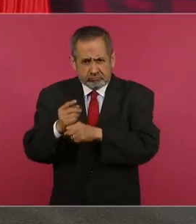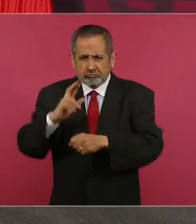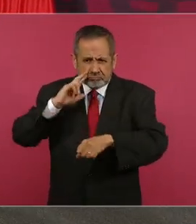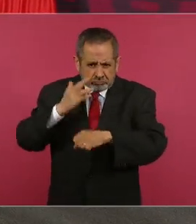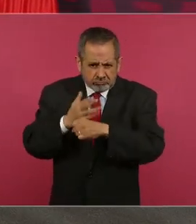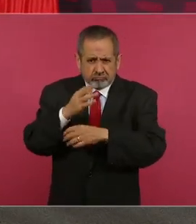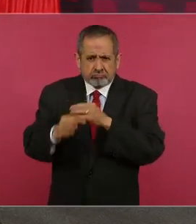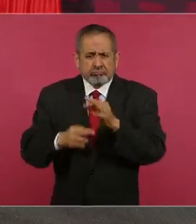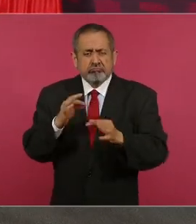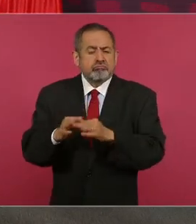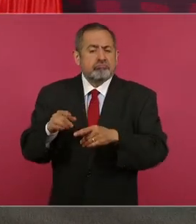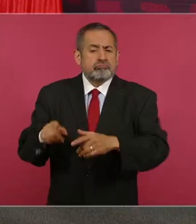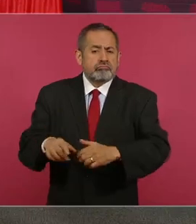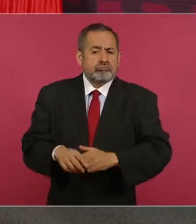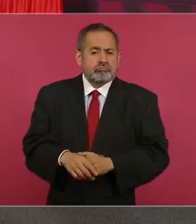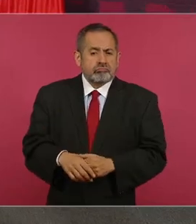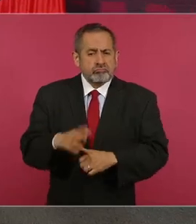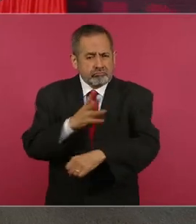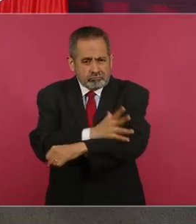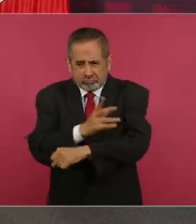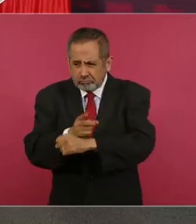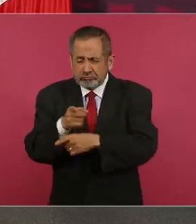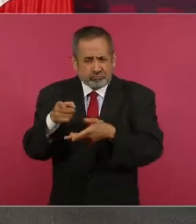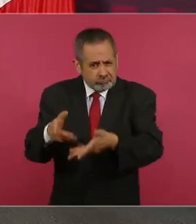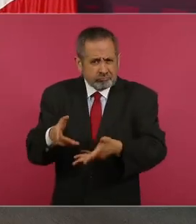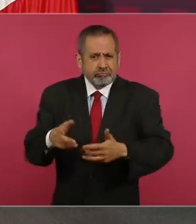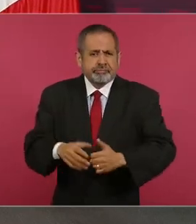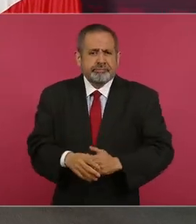responsable, honesto,